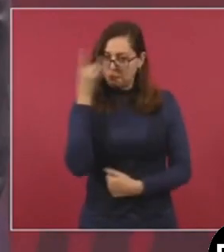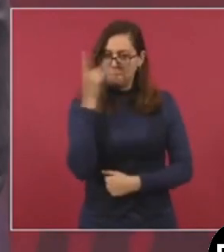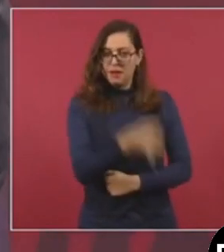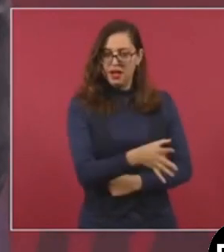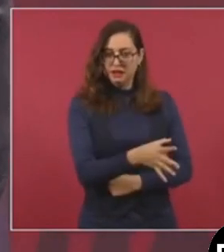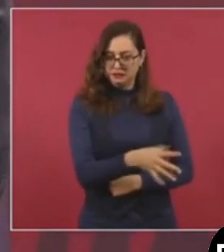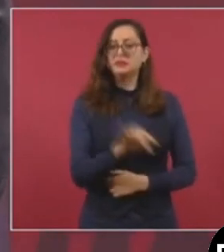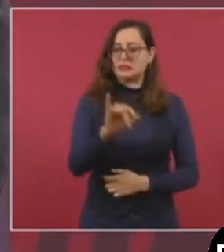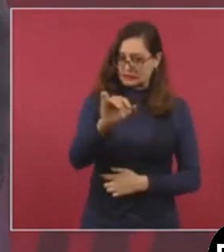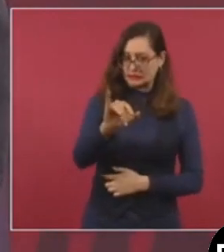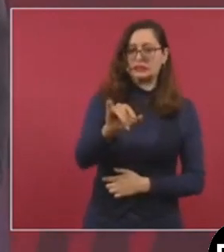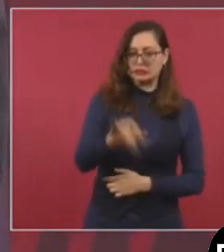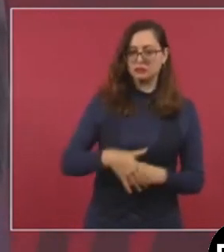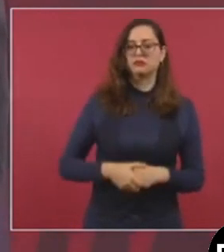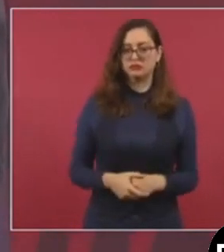en buena élite.